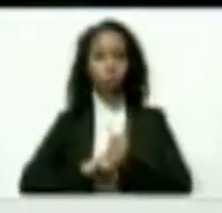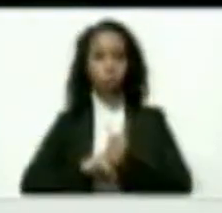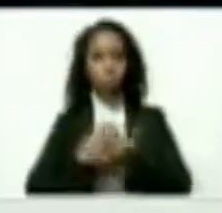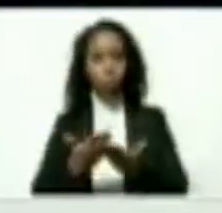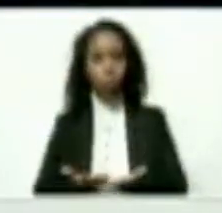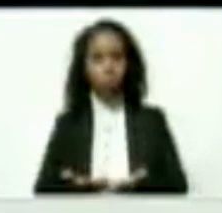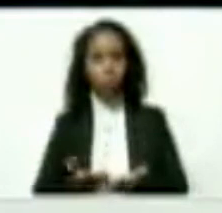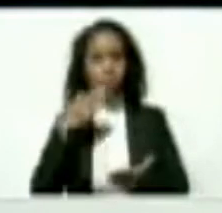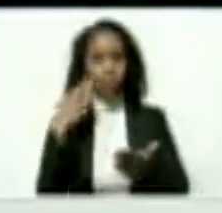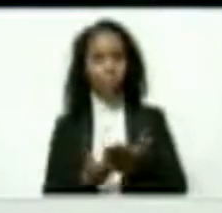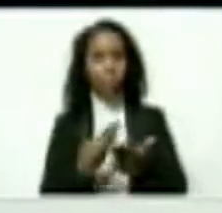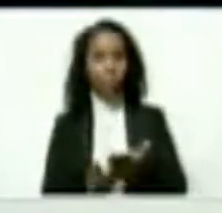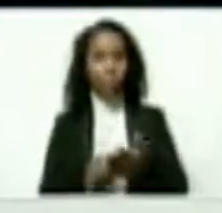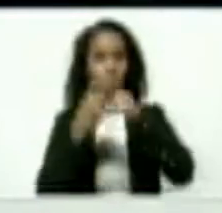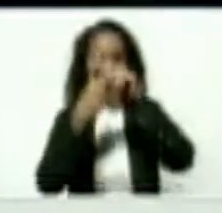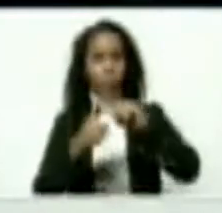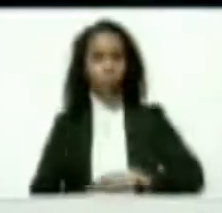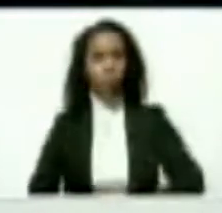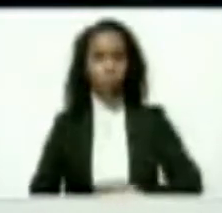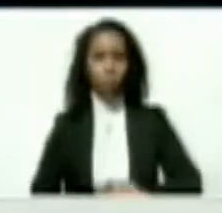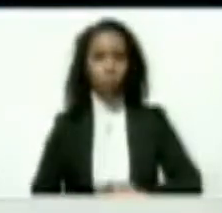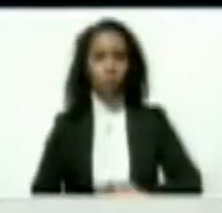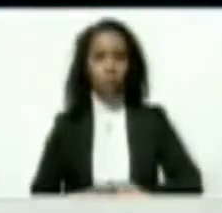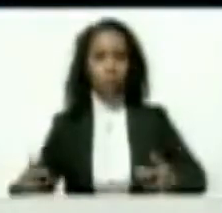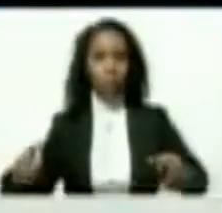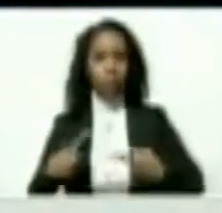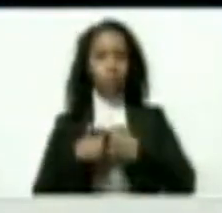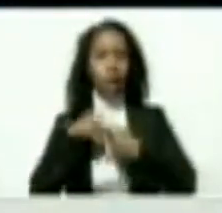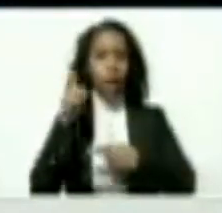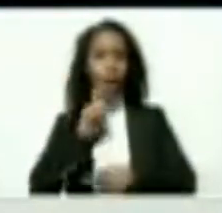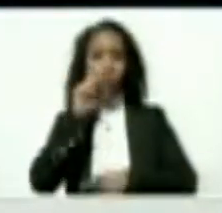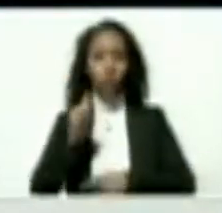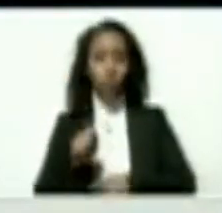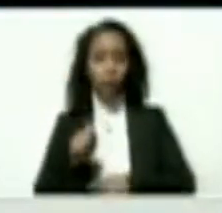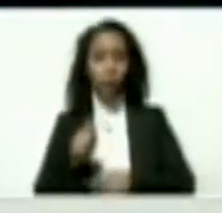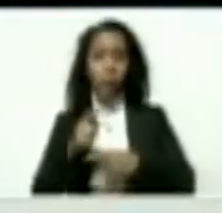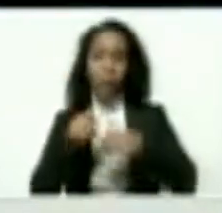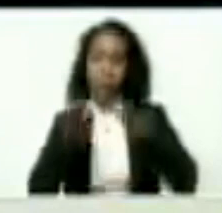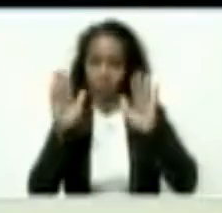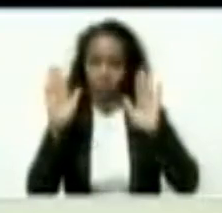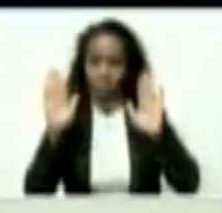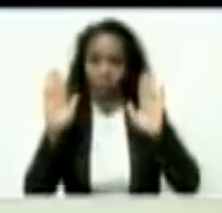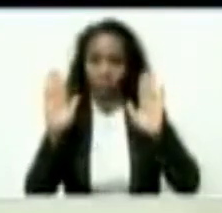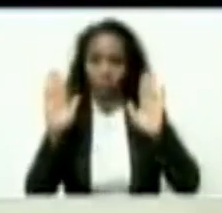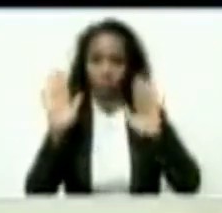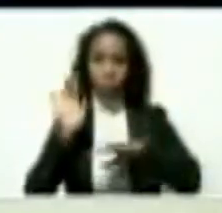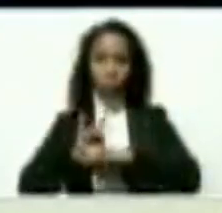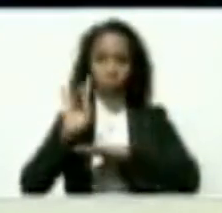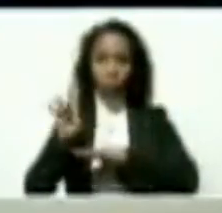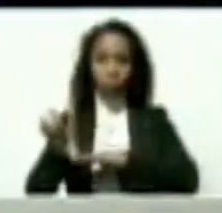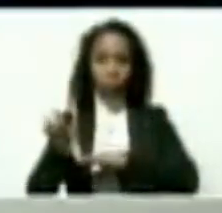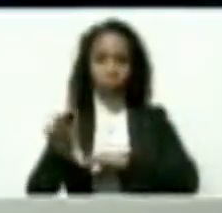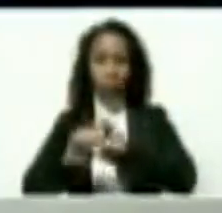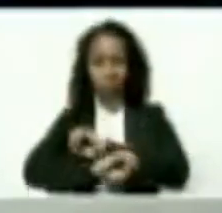evidentemente se suma el conflicto en Ucrania. Sin embargo, se dejó por